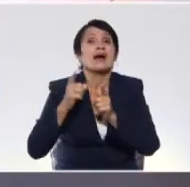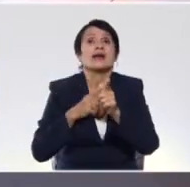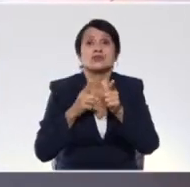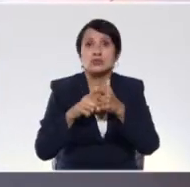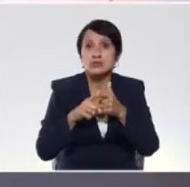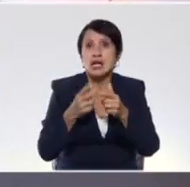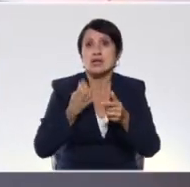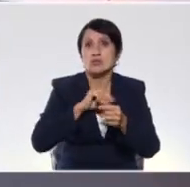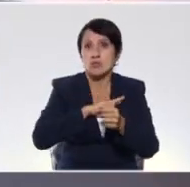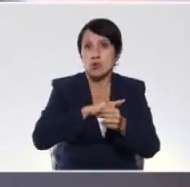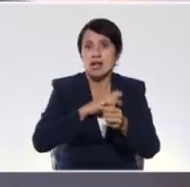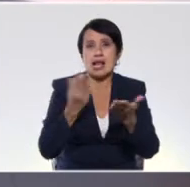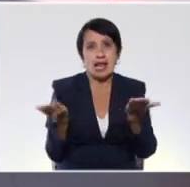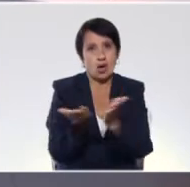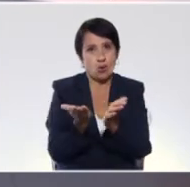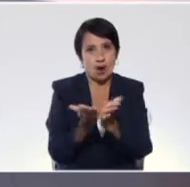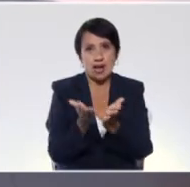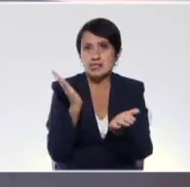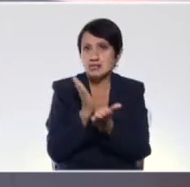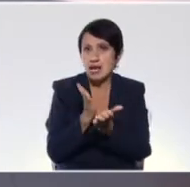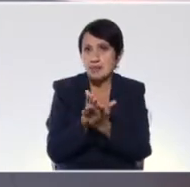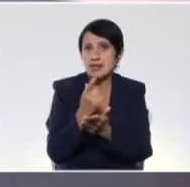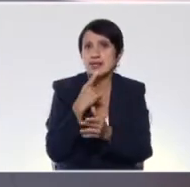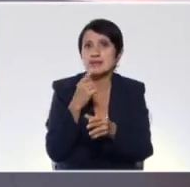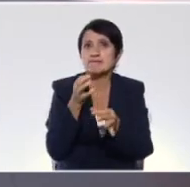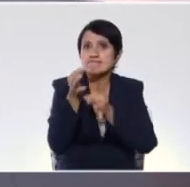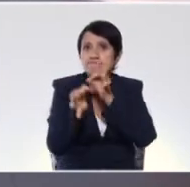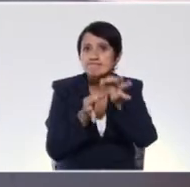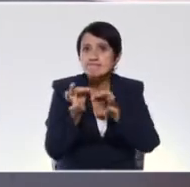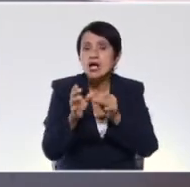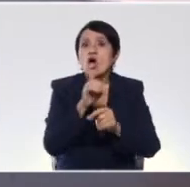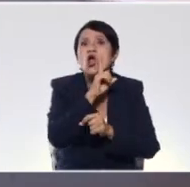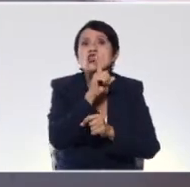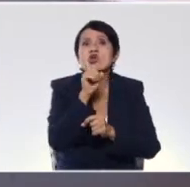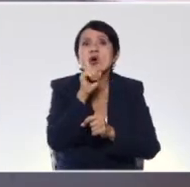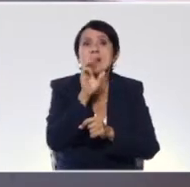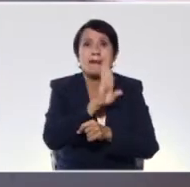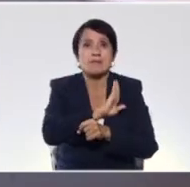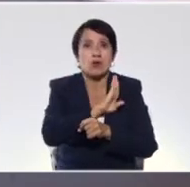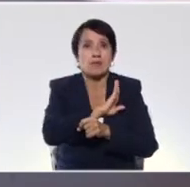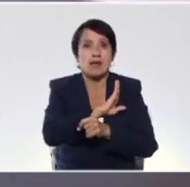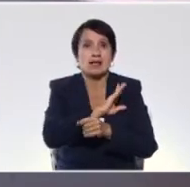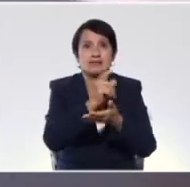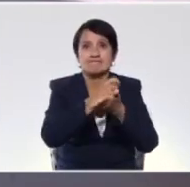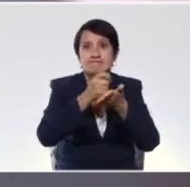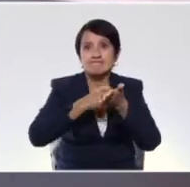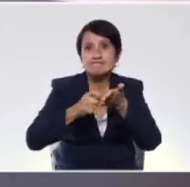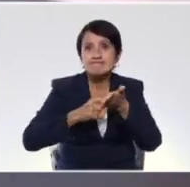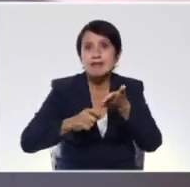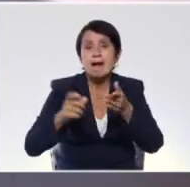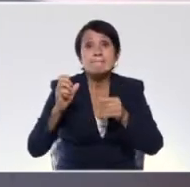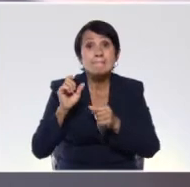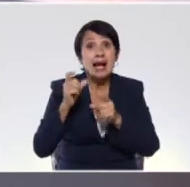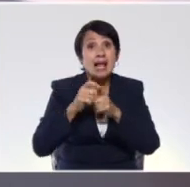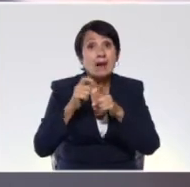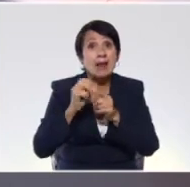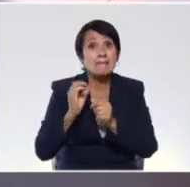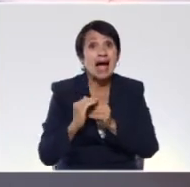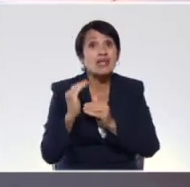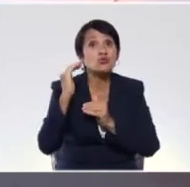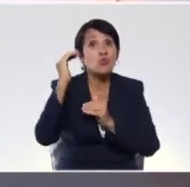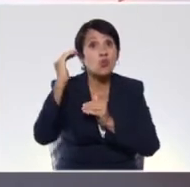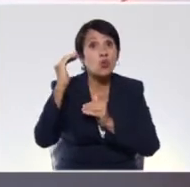que a nosotros en el colegio siempre nos dicen los nombres propios se escriben con... Con mayúscula. Ok. Eso debemos recordarlo siempre.